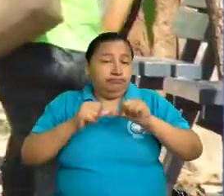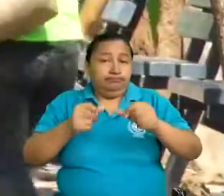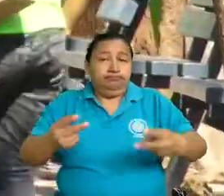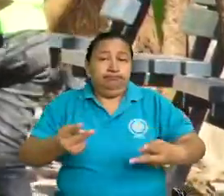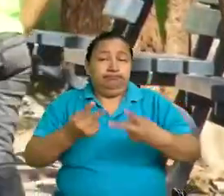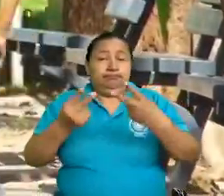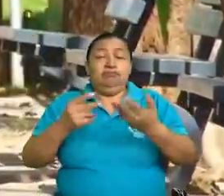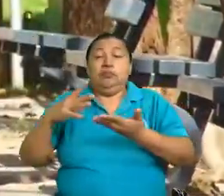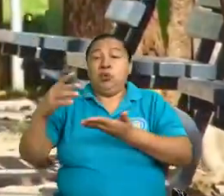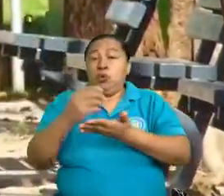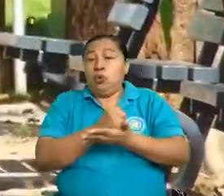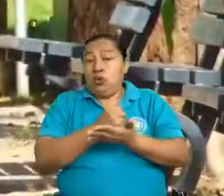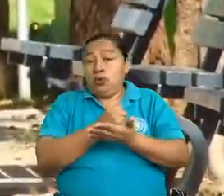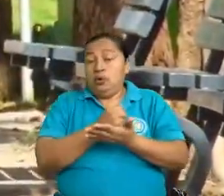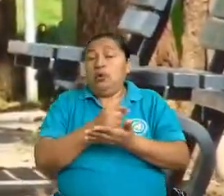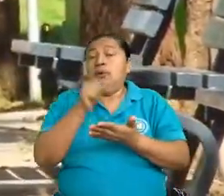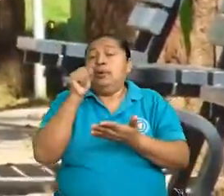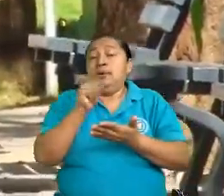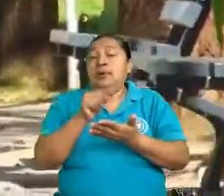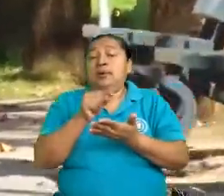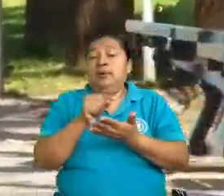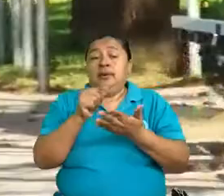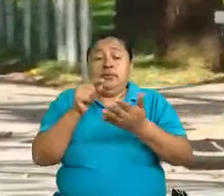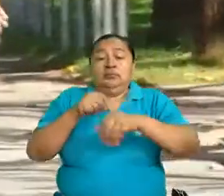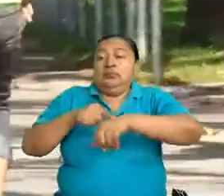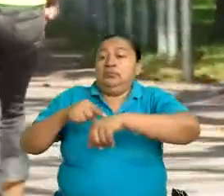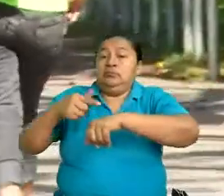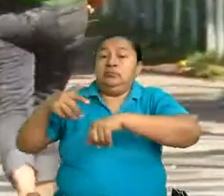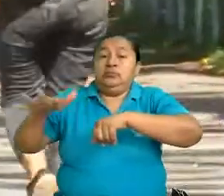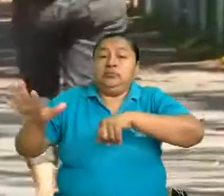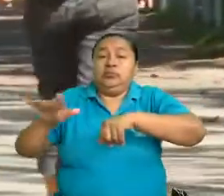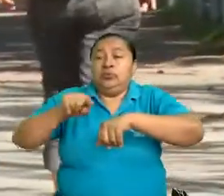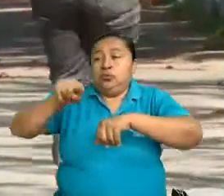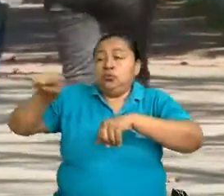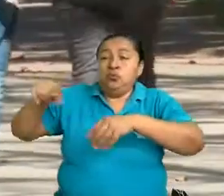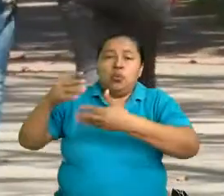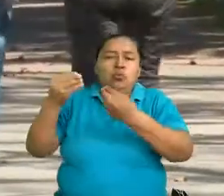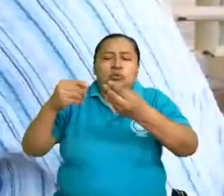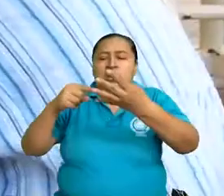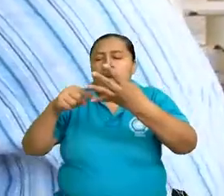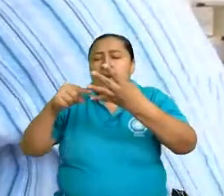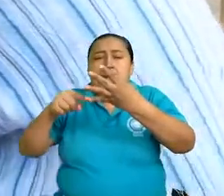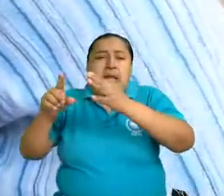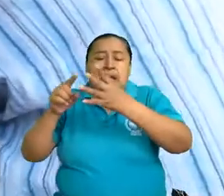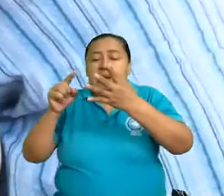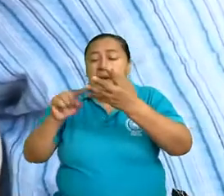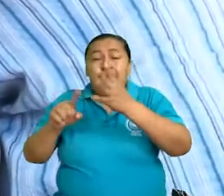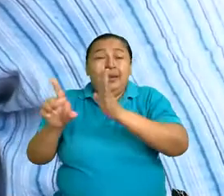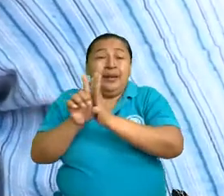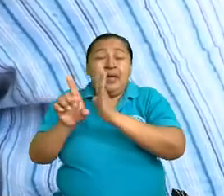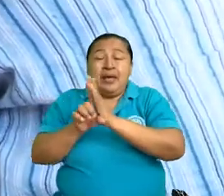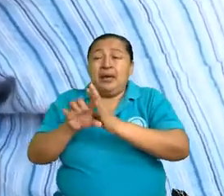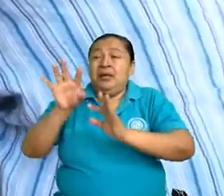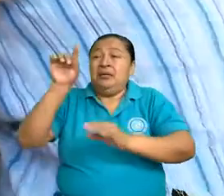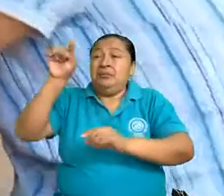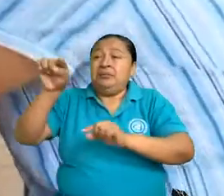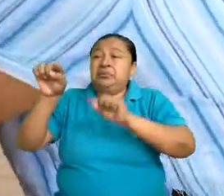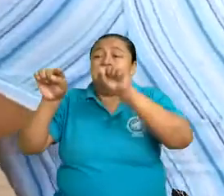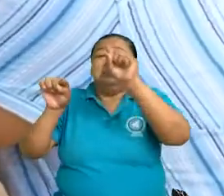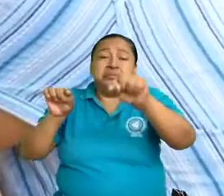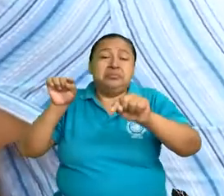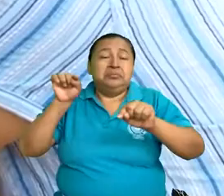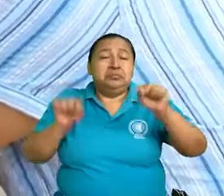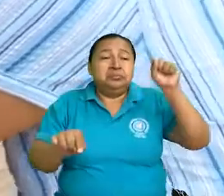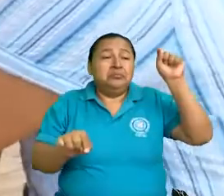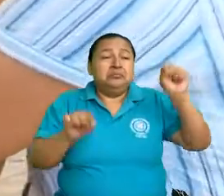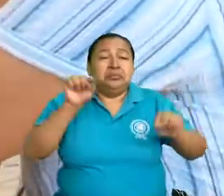Código que derogó un conjunto de leyes que antes estaban dispersas, que